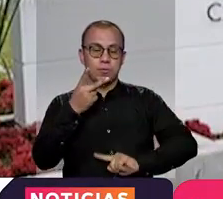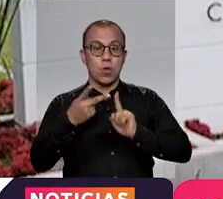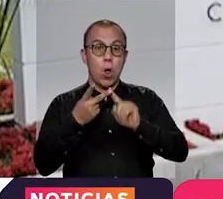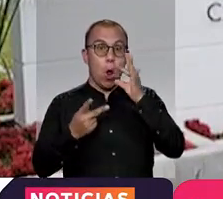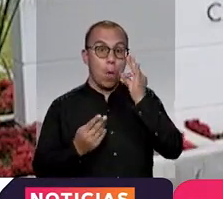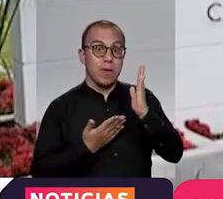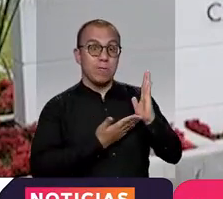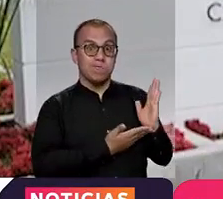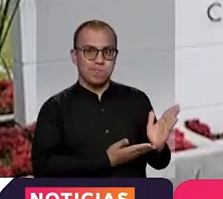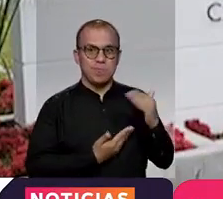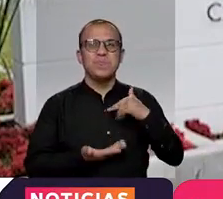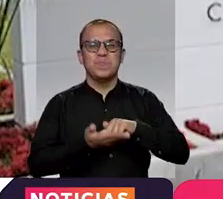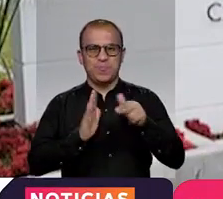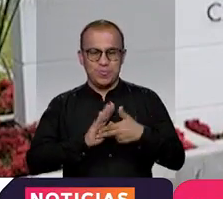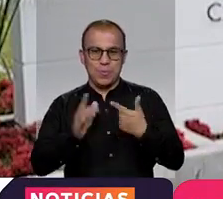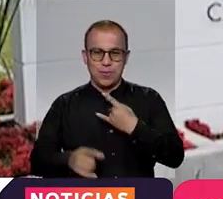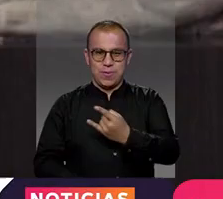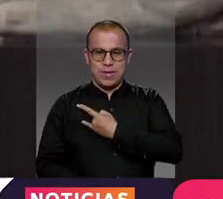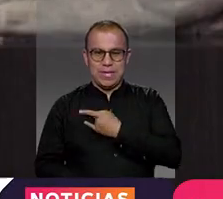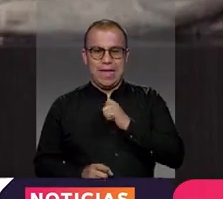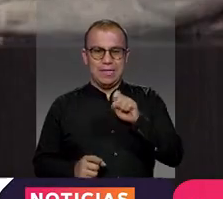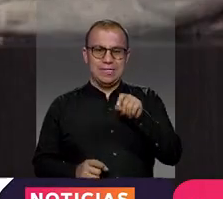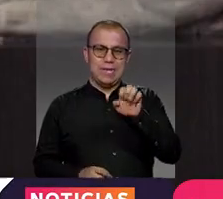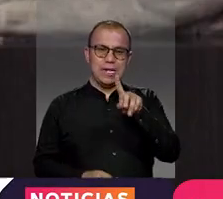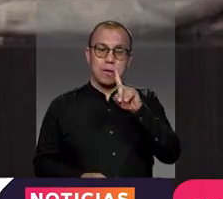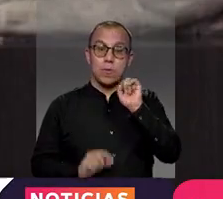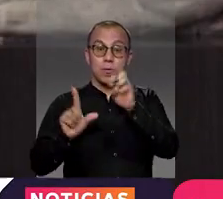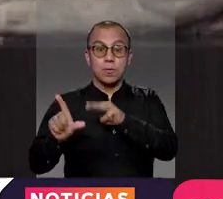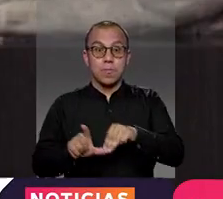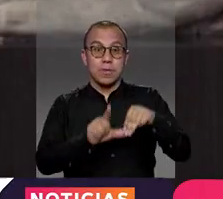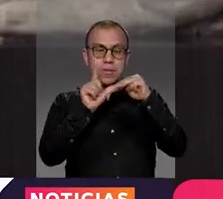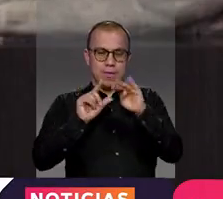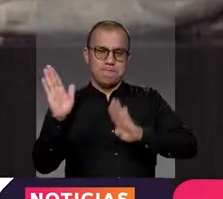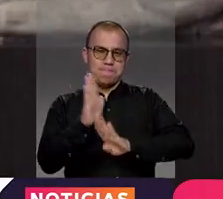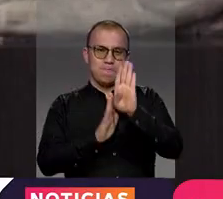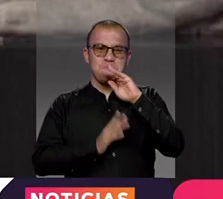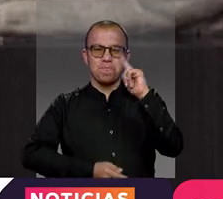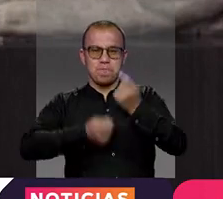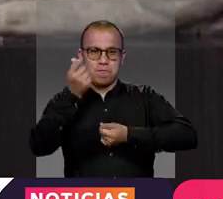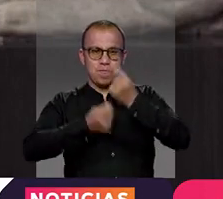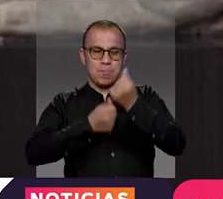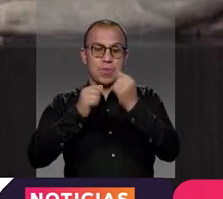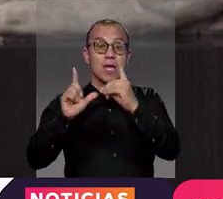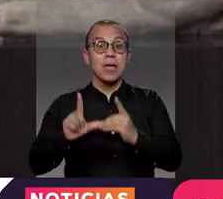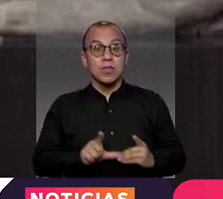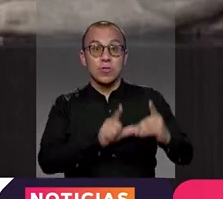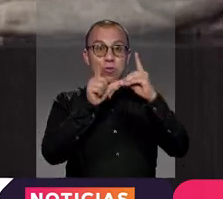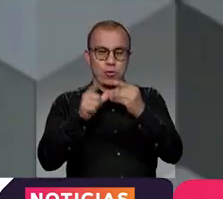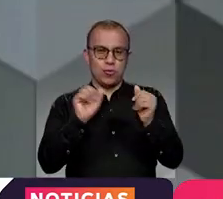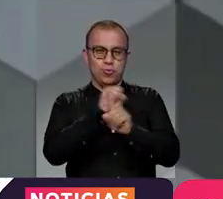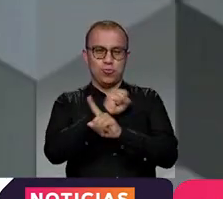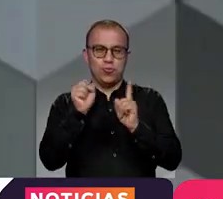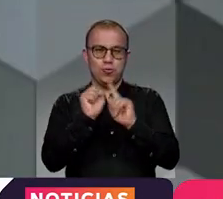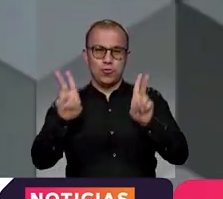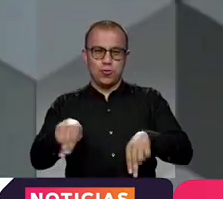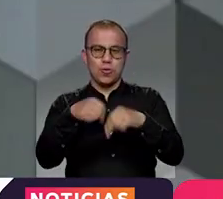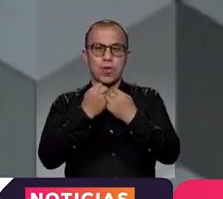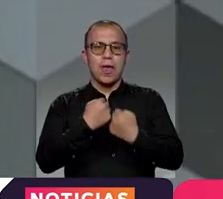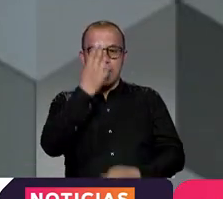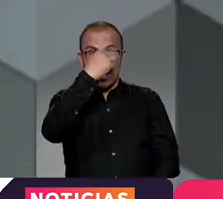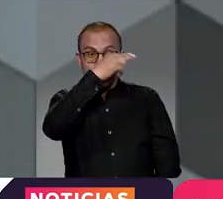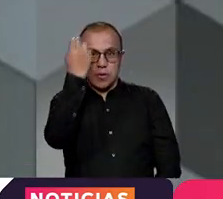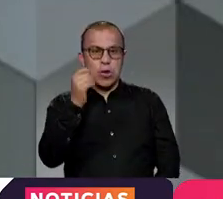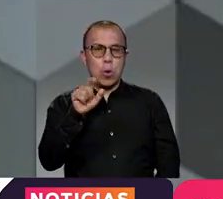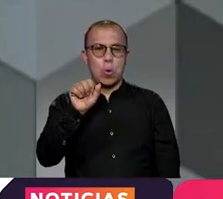economista de la Universidad Externado de Colombia, con una maestría en Desarrollo Económico y doctorado en Sociología de la Universidad Católica de